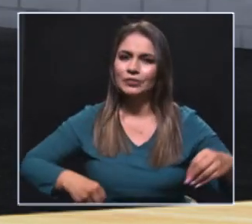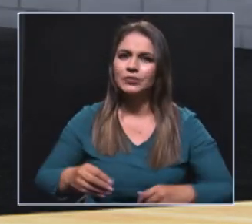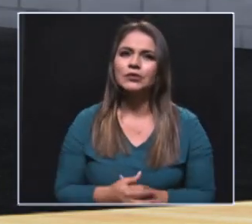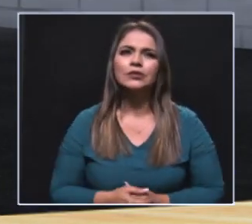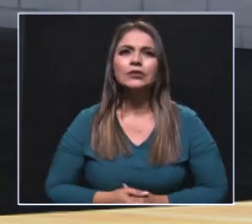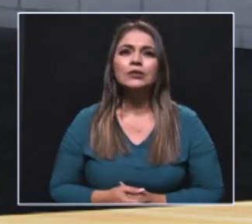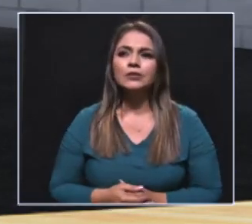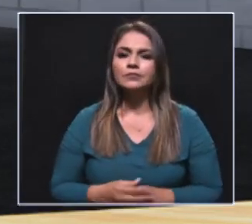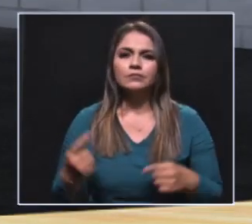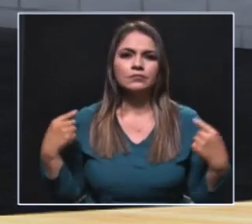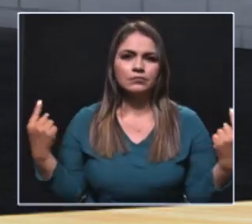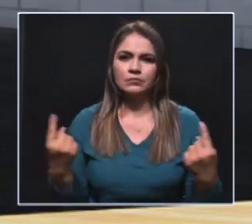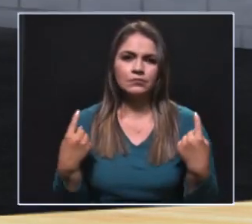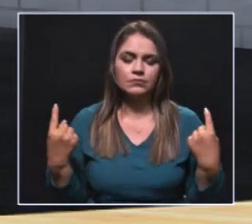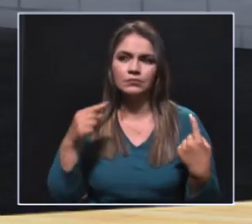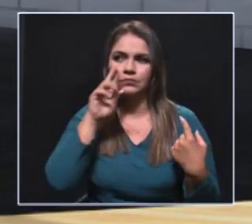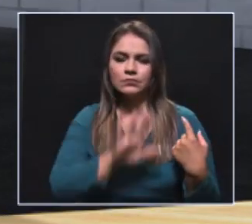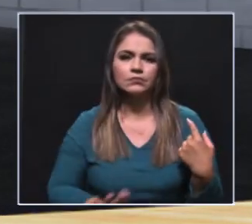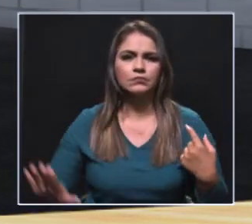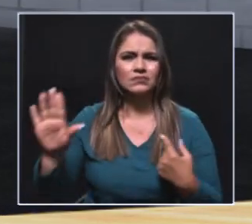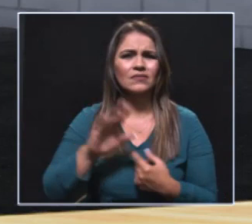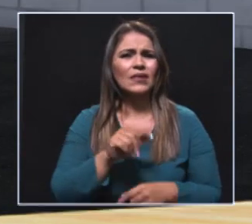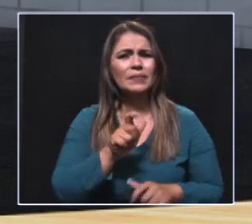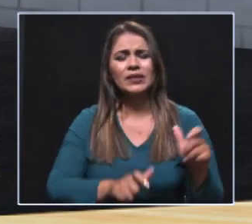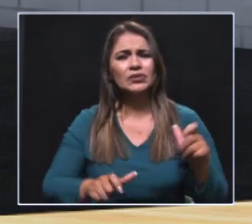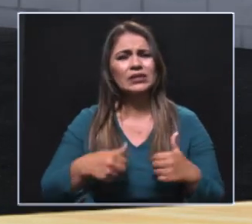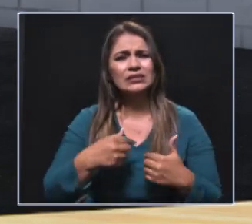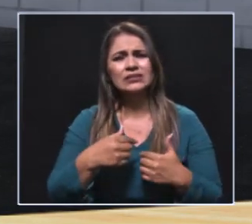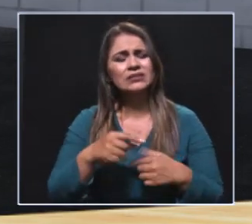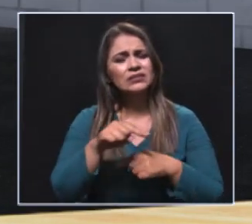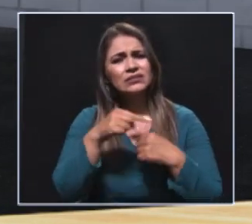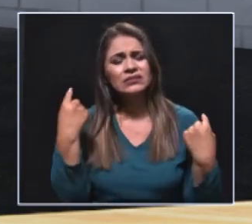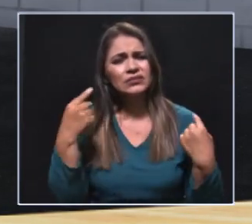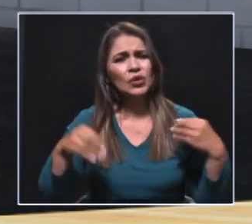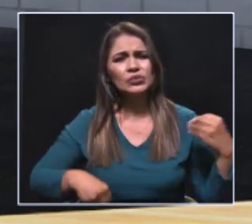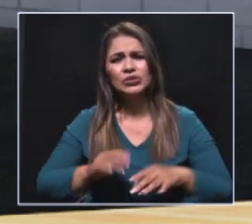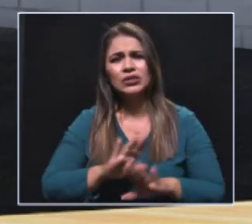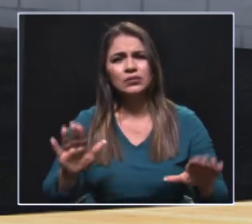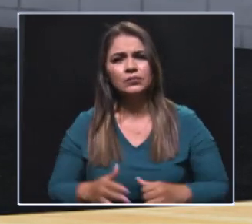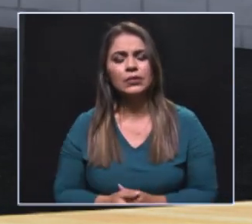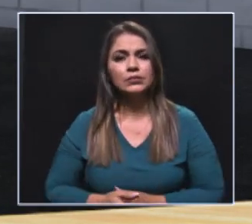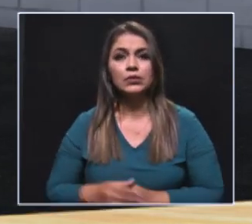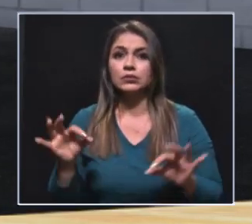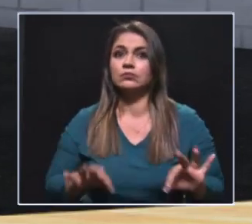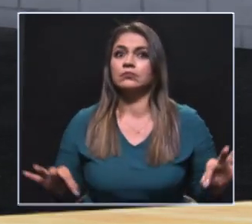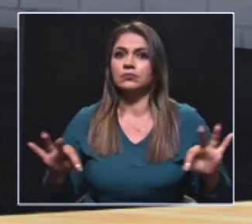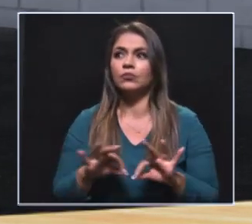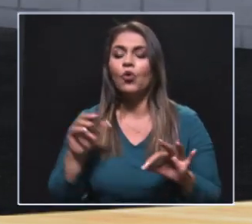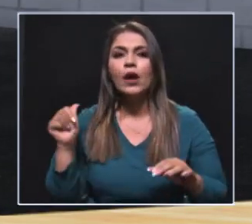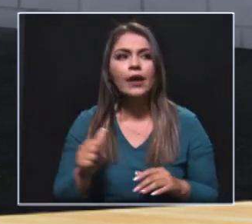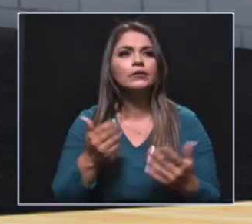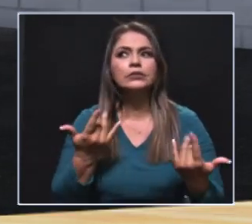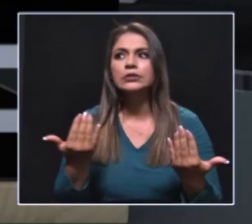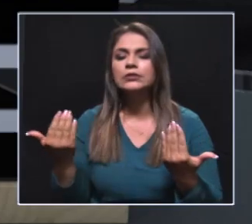y la gente hoy en las encuestas que se están haciendo a nivel nacional, están cansados de la corrupción. Y es un espacio muy interesante para que las mujeres empiecen a llenar los espacios, pero